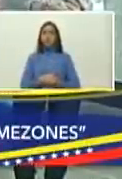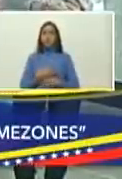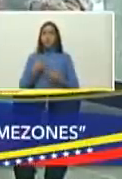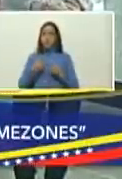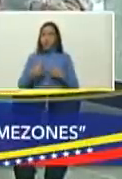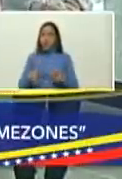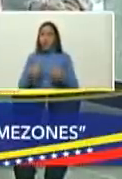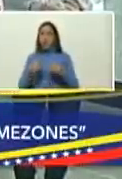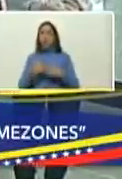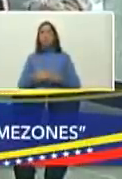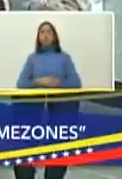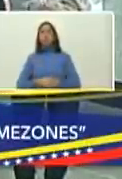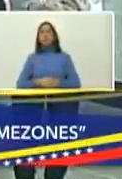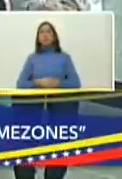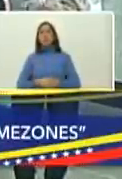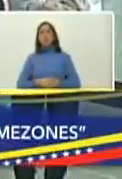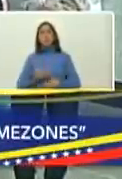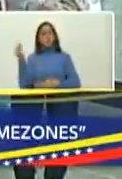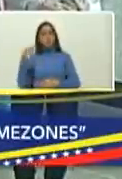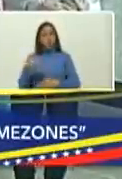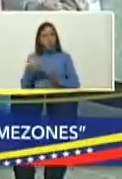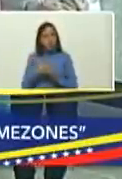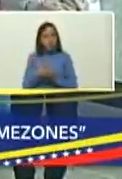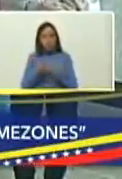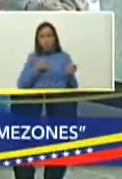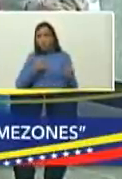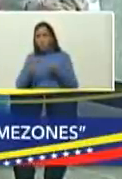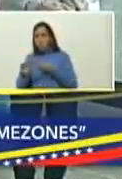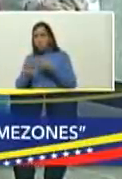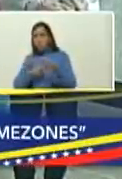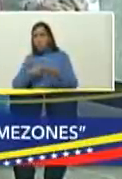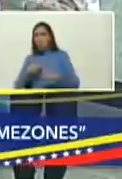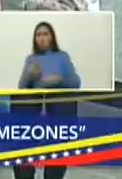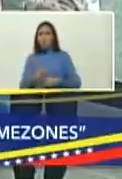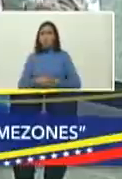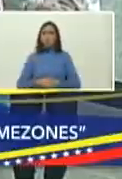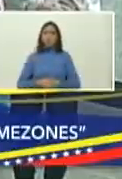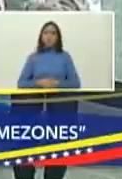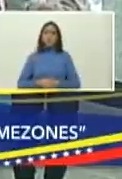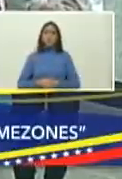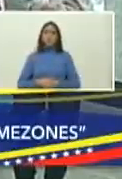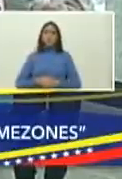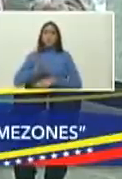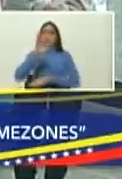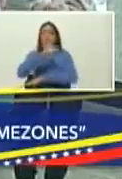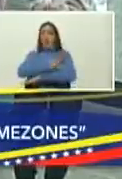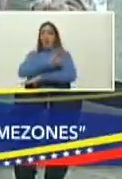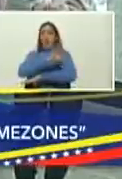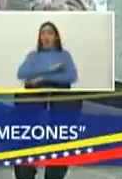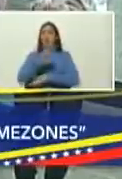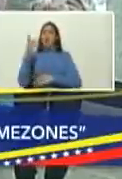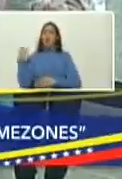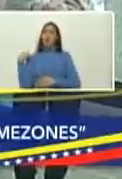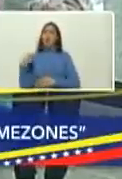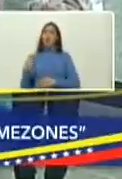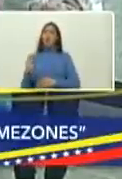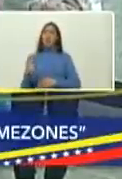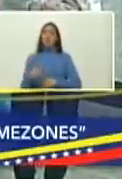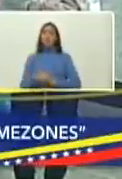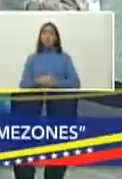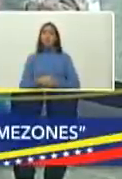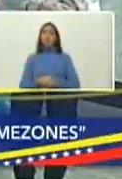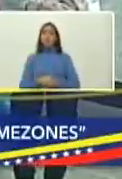también dos elementos más que se le suman uno tiene que ver con lo que es la capacidad que hemos nosotros